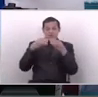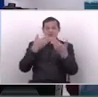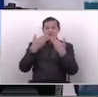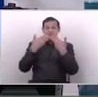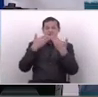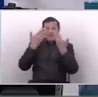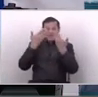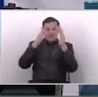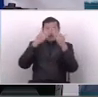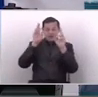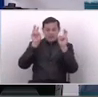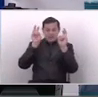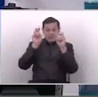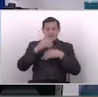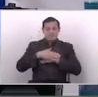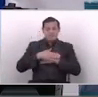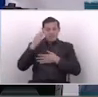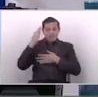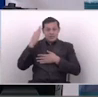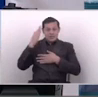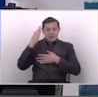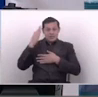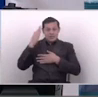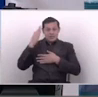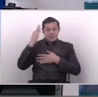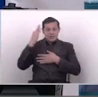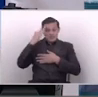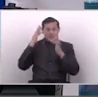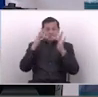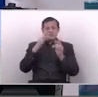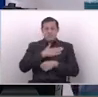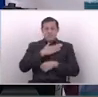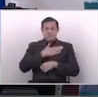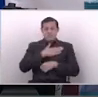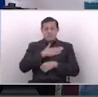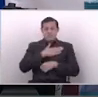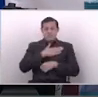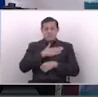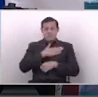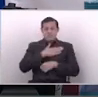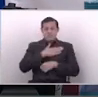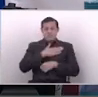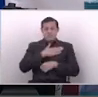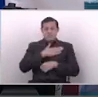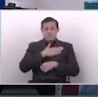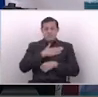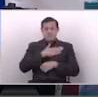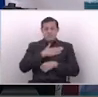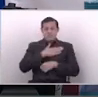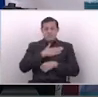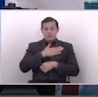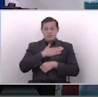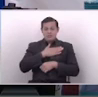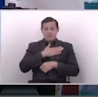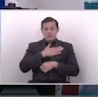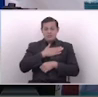diversos temas. Se sabe qué contacto tenemos. Tenemos contacto. Vaya,